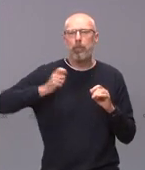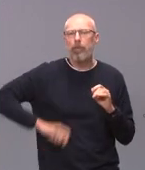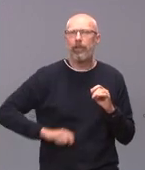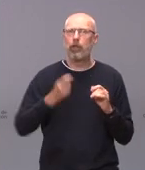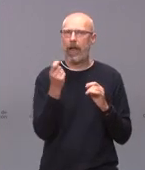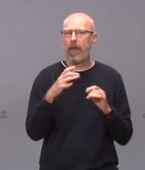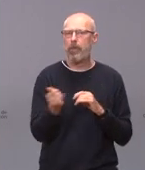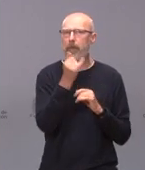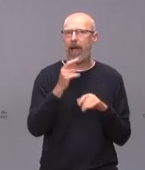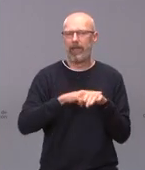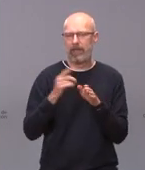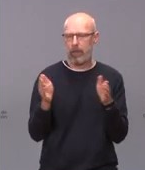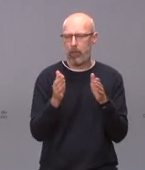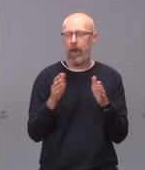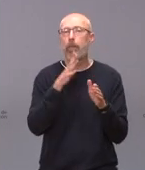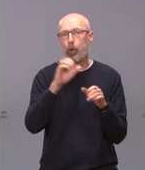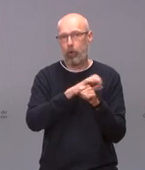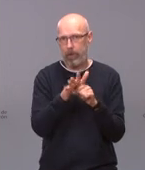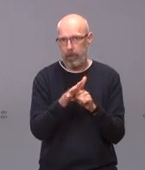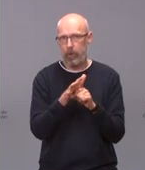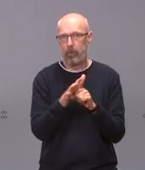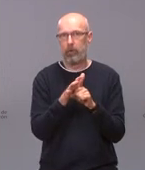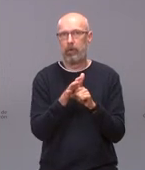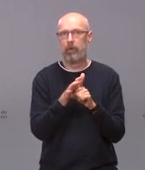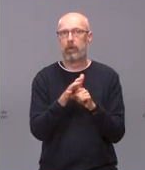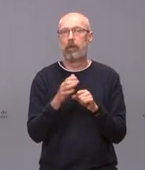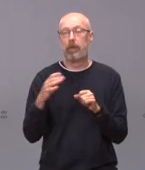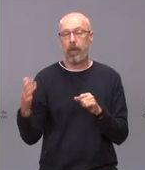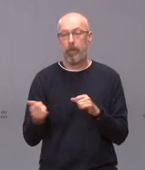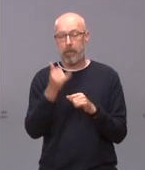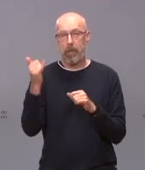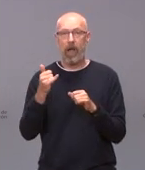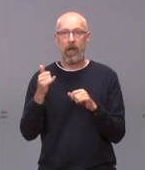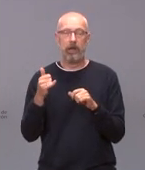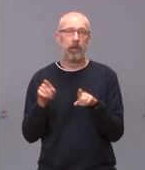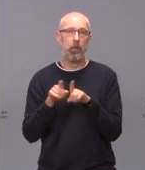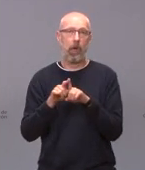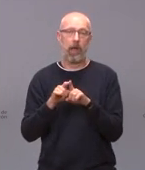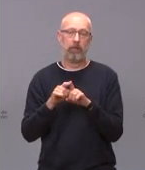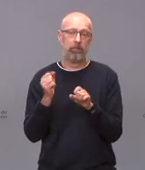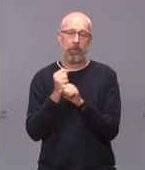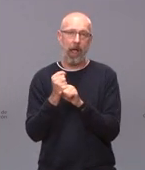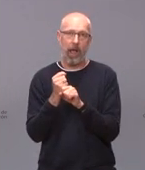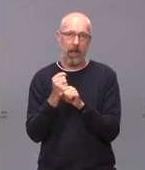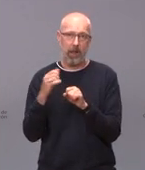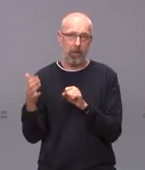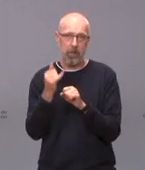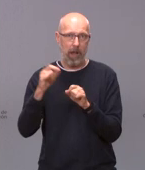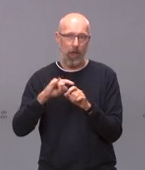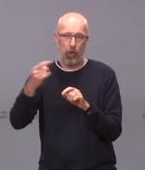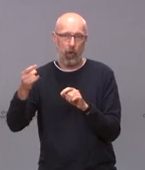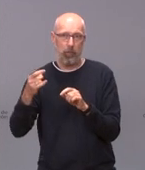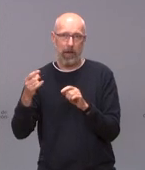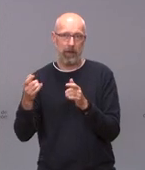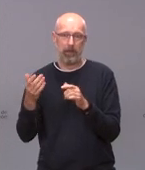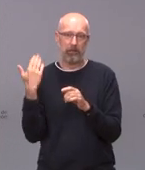solo por el coronavirus. Hemos tenido casi doble bajas laborales y que en estas circunstancias es